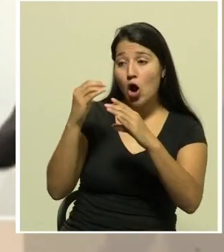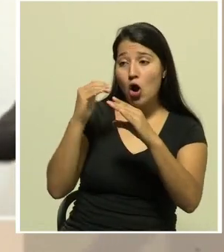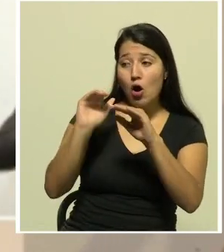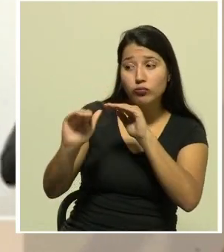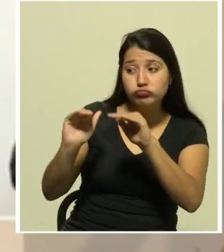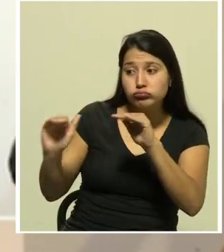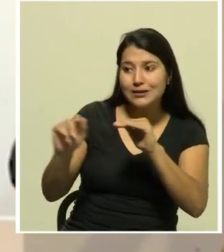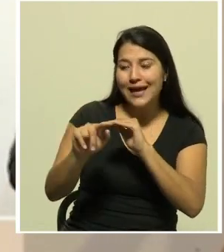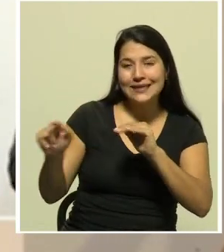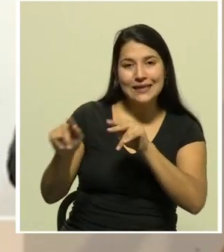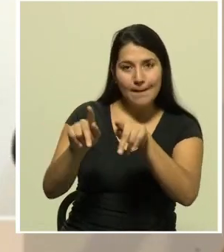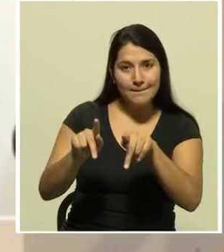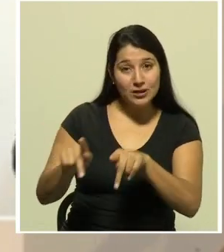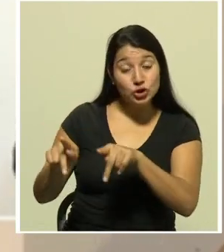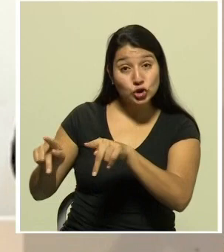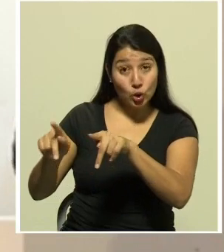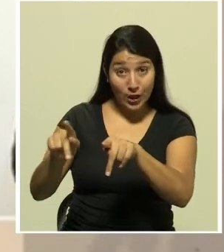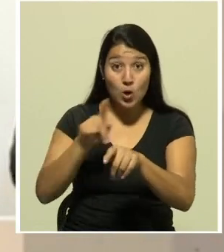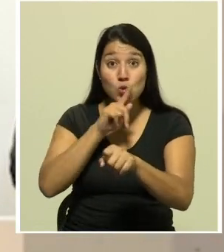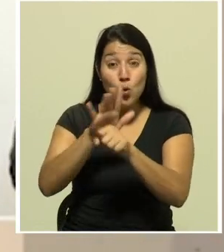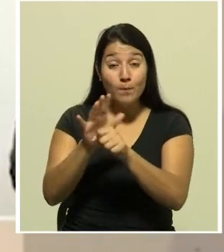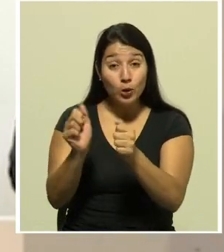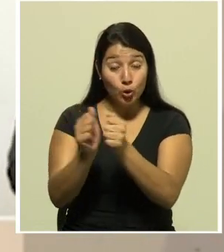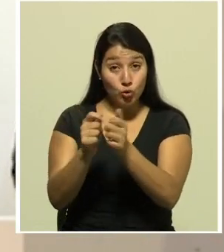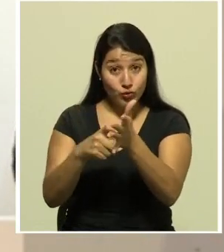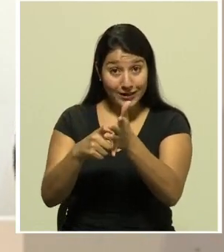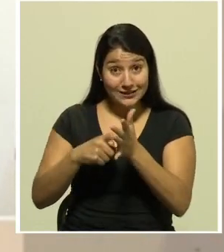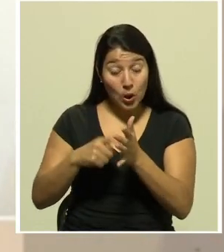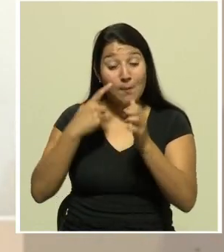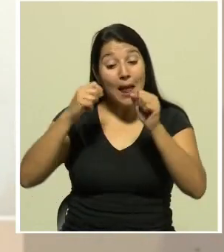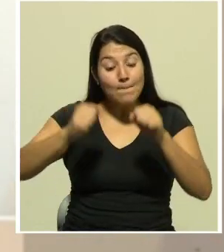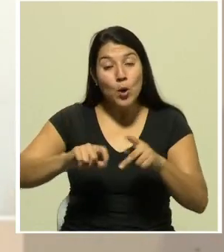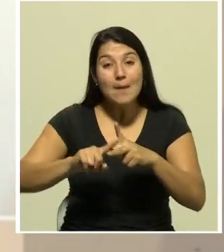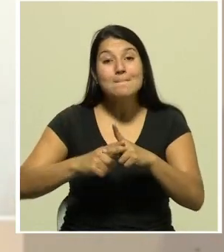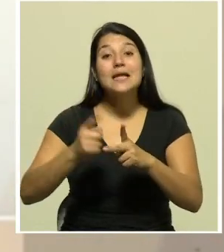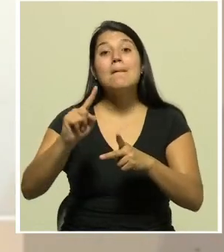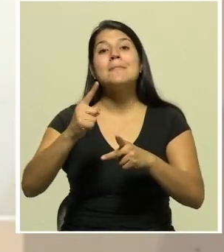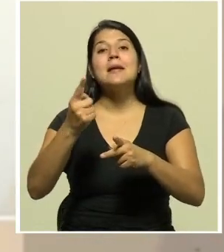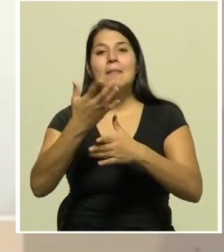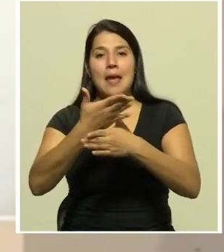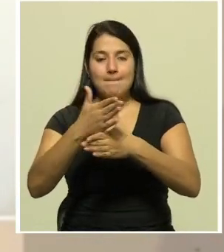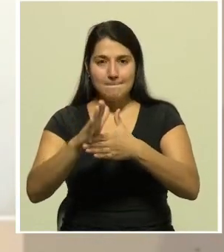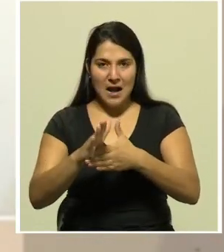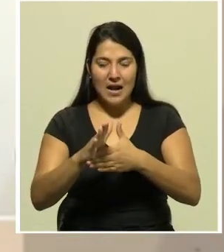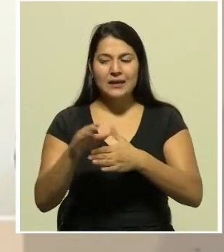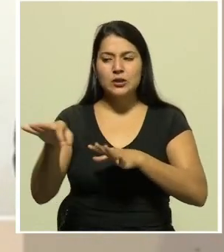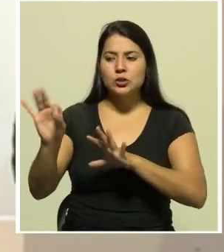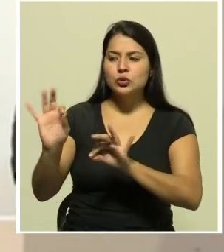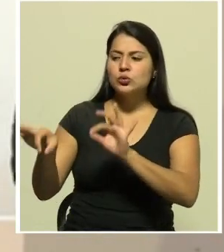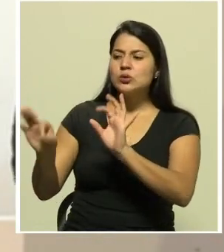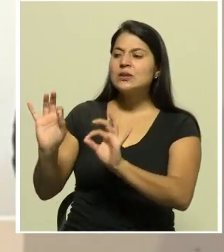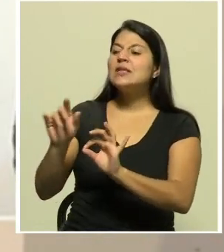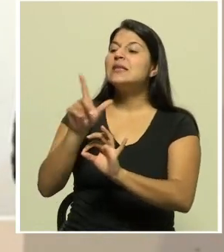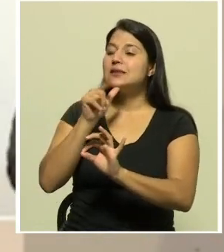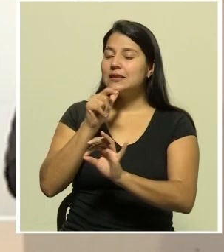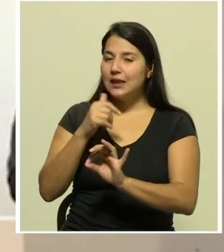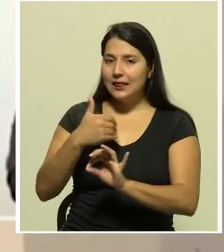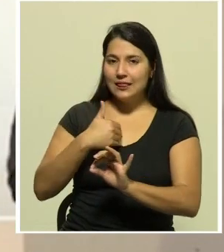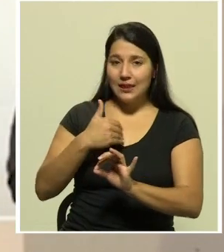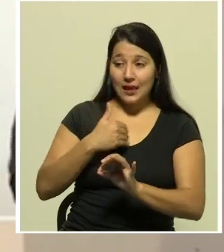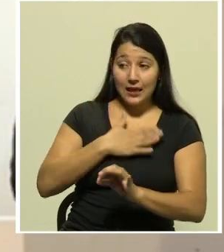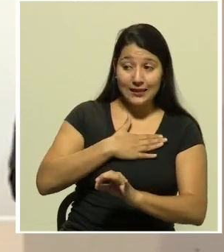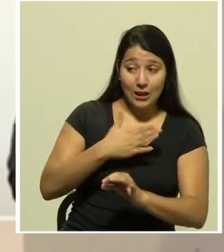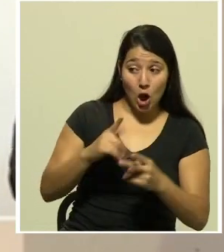estas características para poder hacer esta primera fase de identificación de quienes tendrían la disposición y el interés de